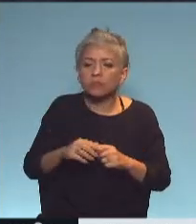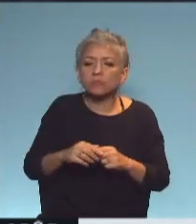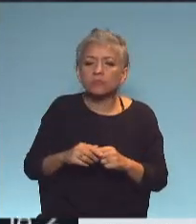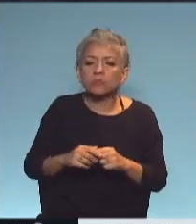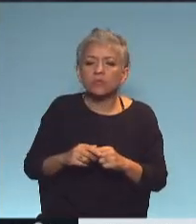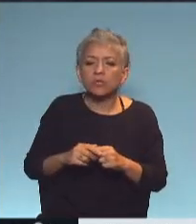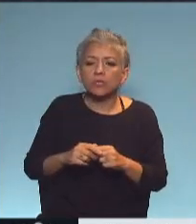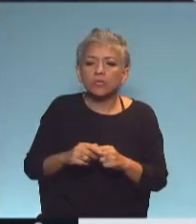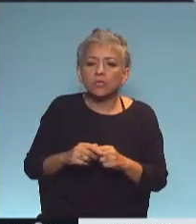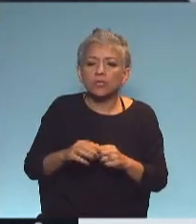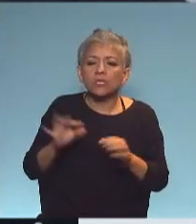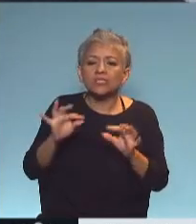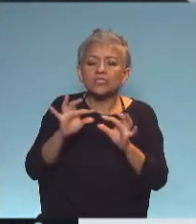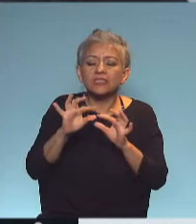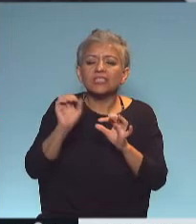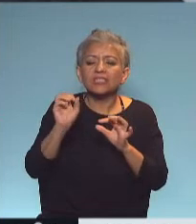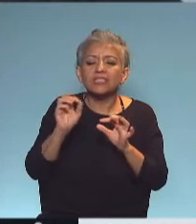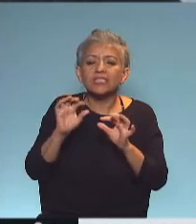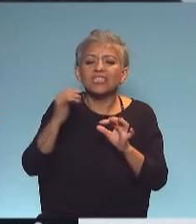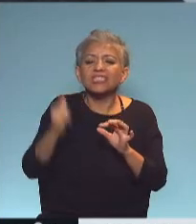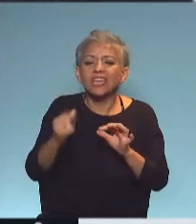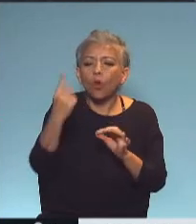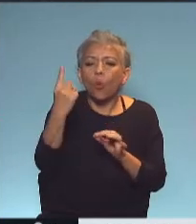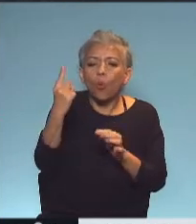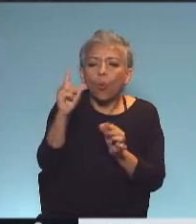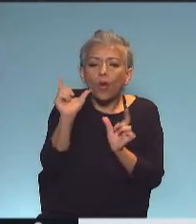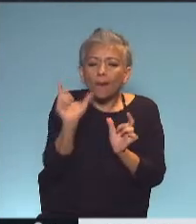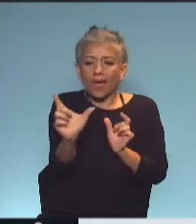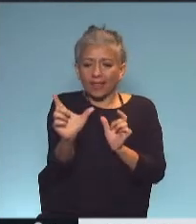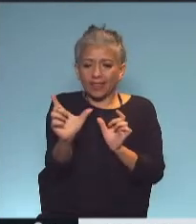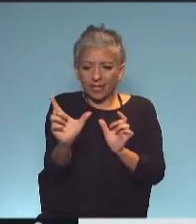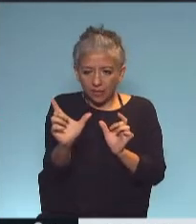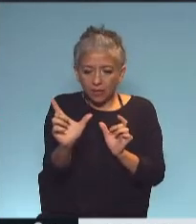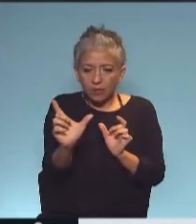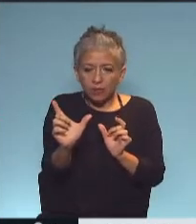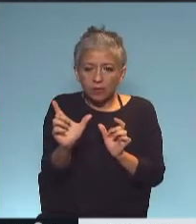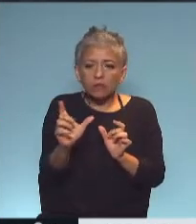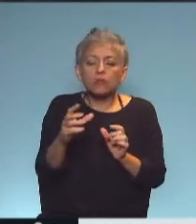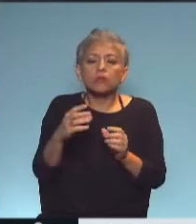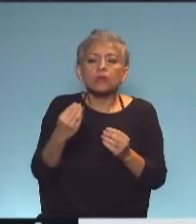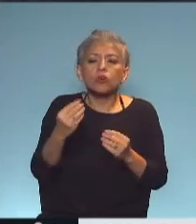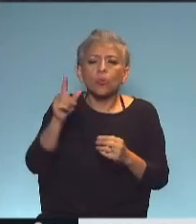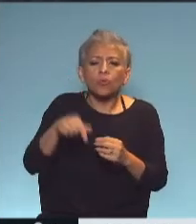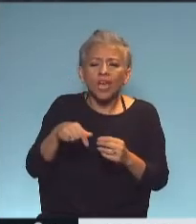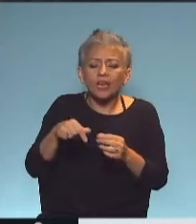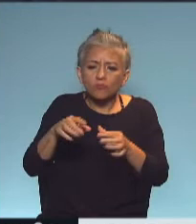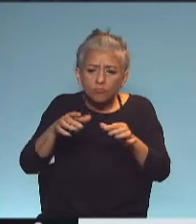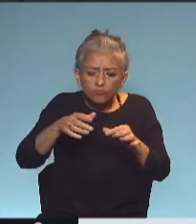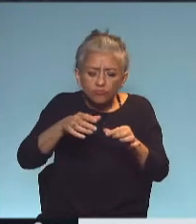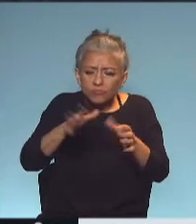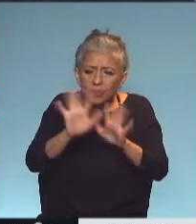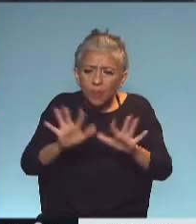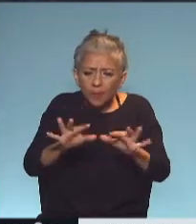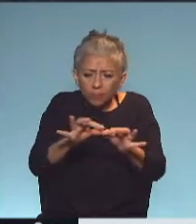Constructivamente es monolítico, decir, de una sola pieza se obtiene por moldeo, por inyección y, a